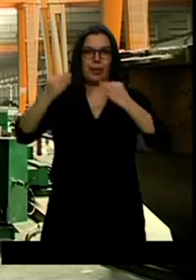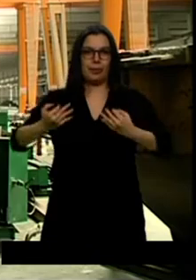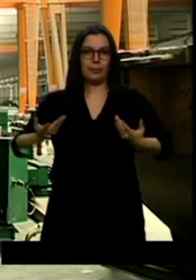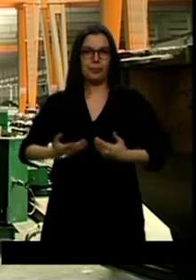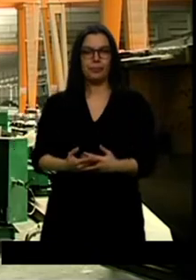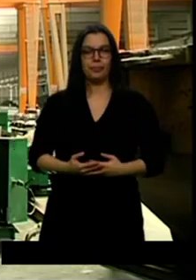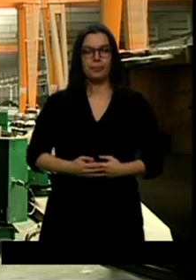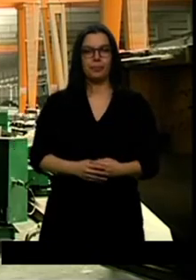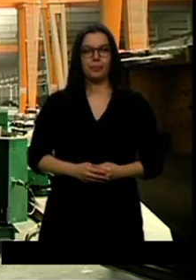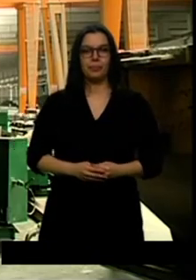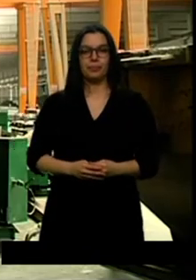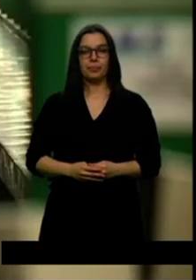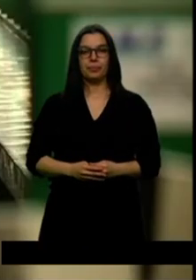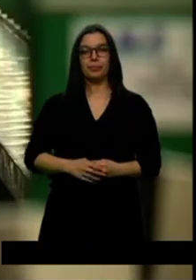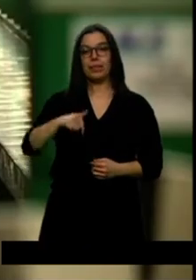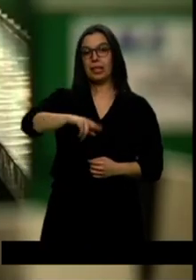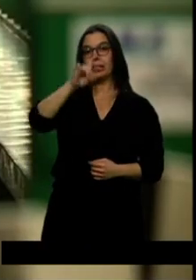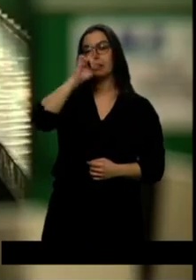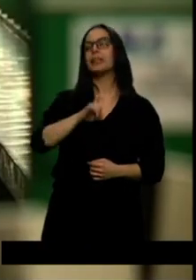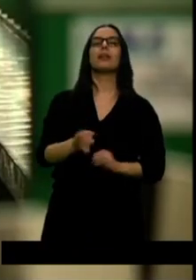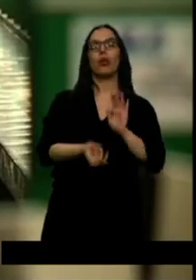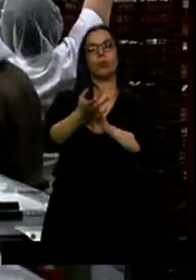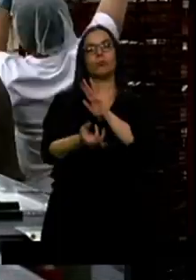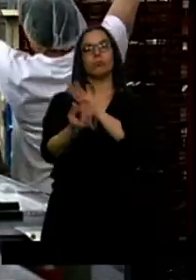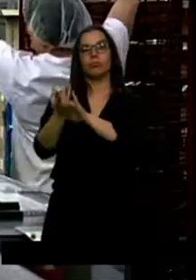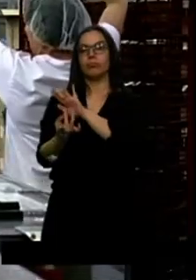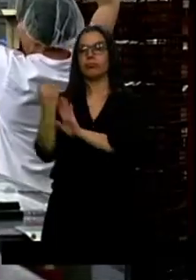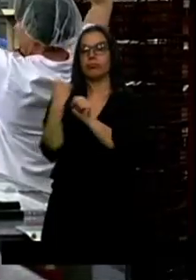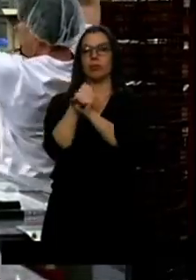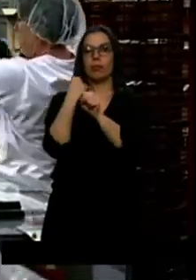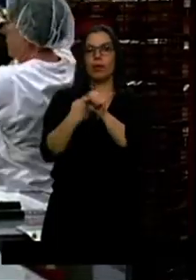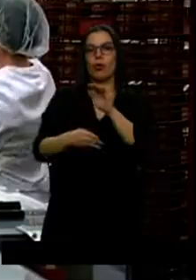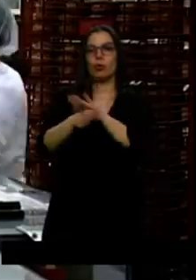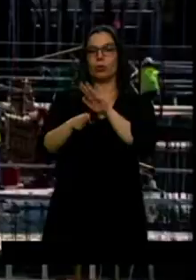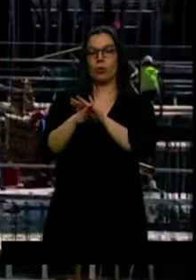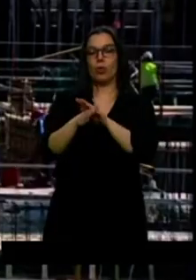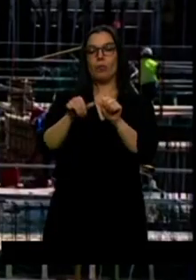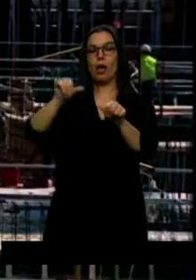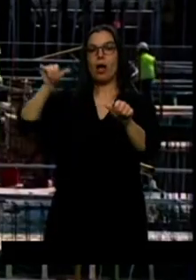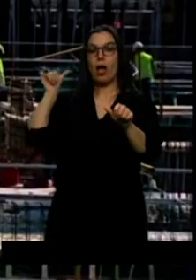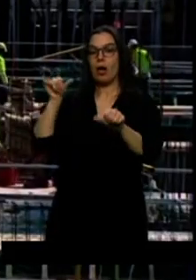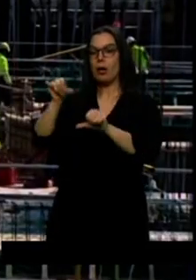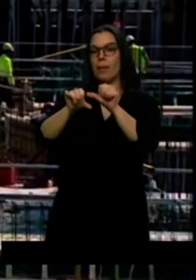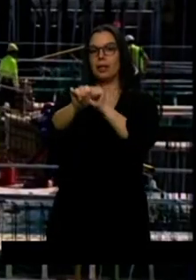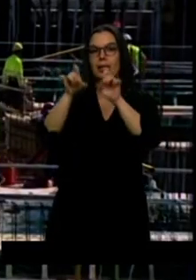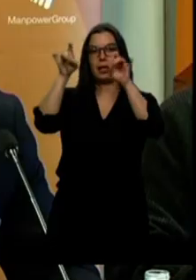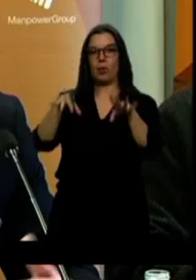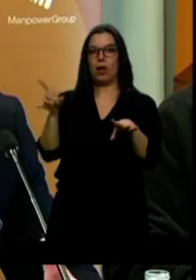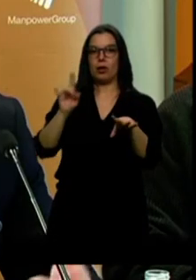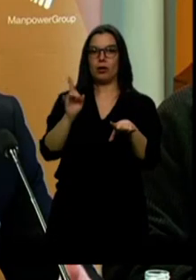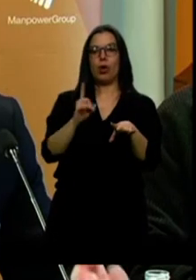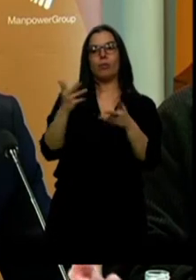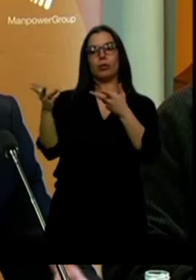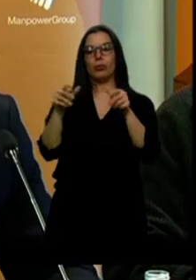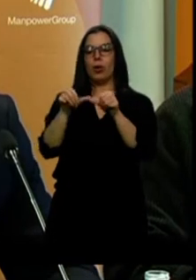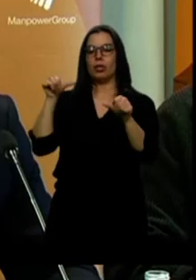En 2019 se seguirá creando empleo, aunque no al mismo ritmo que en años anteriores. Se tiende a la desaceleración. La creación